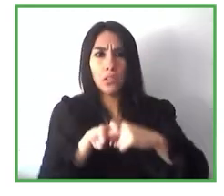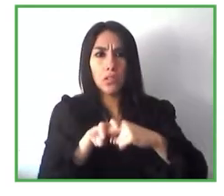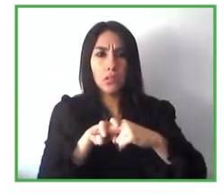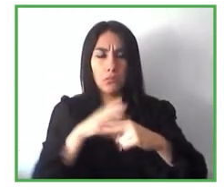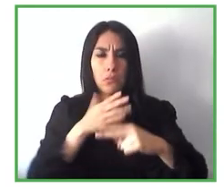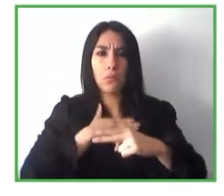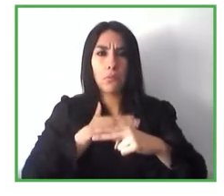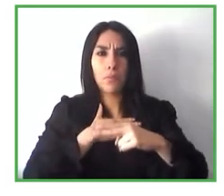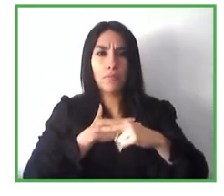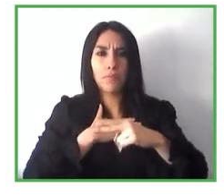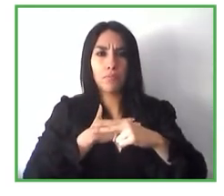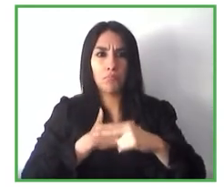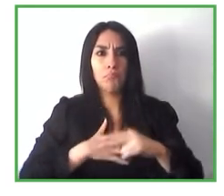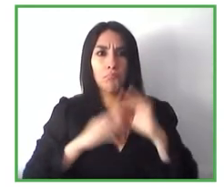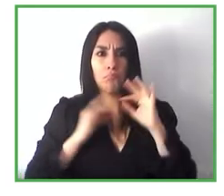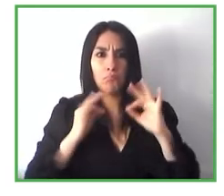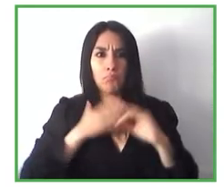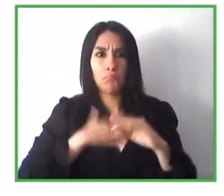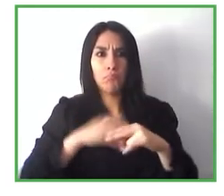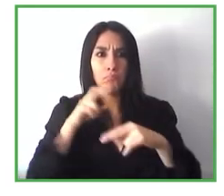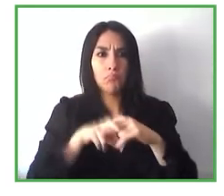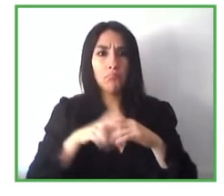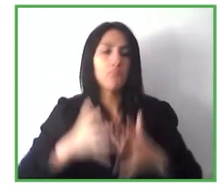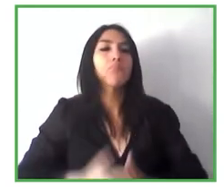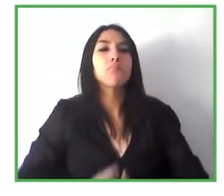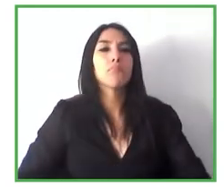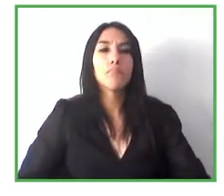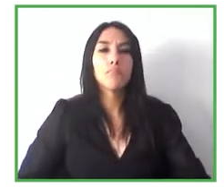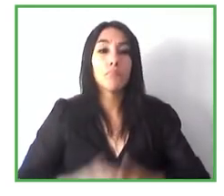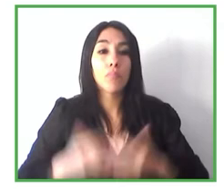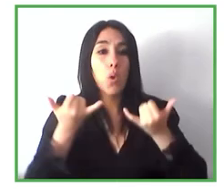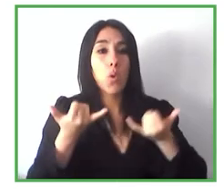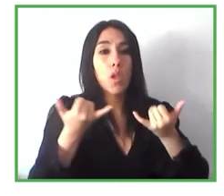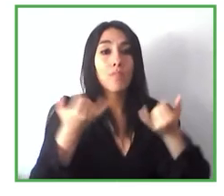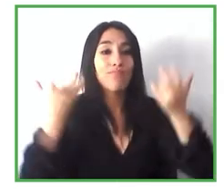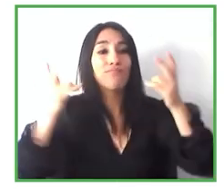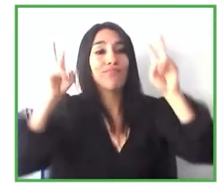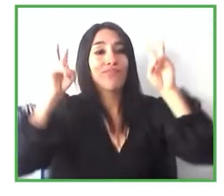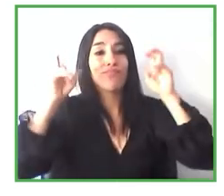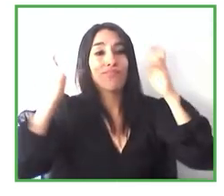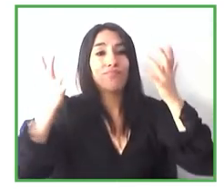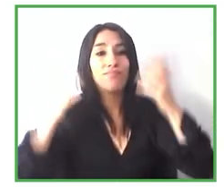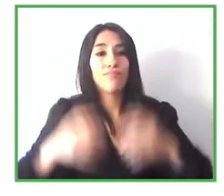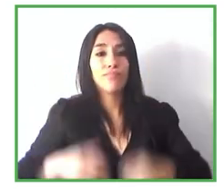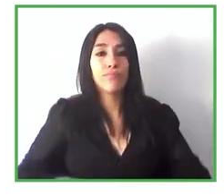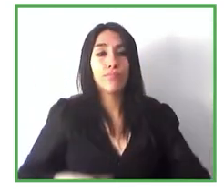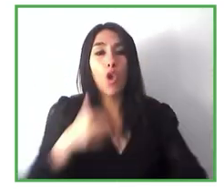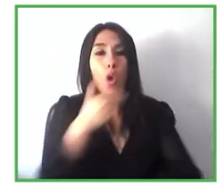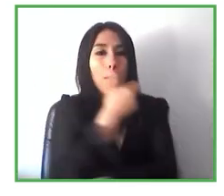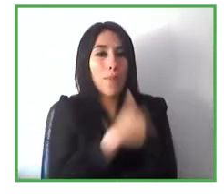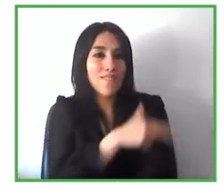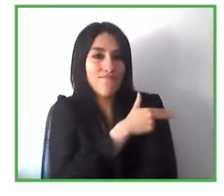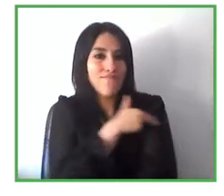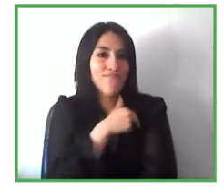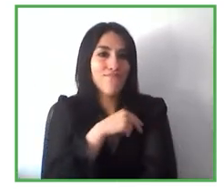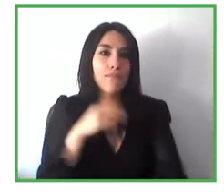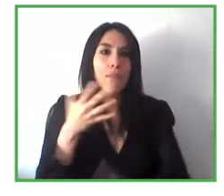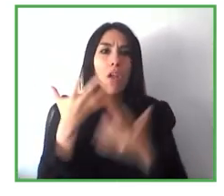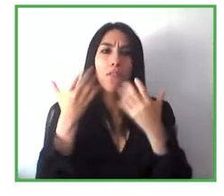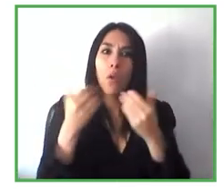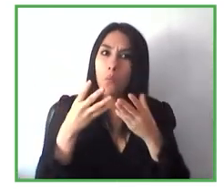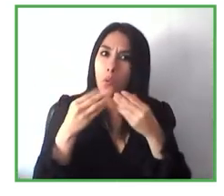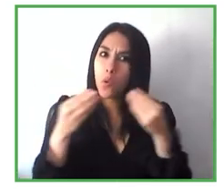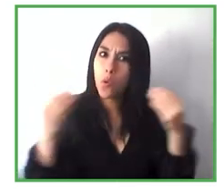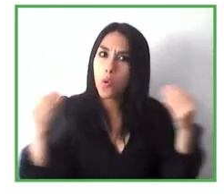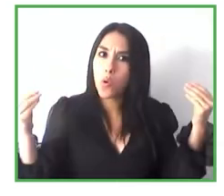esa silla ahora mismo lo estamos llevando al ámbito del hospitality pero os podéis imaginar que también tiene mucha aplicación pues para entornos